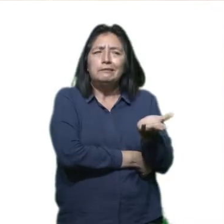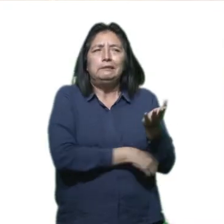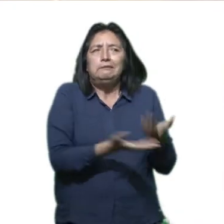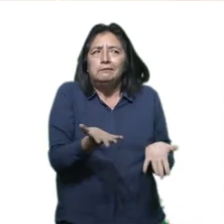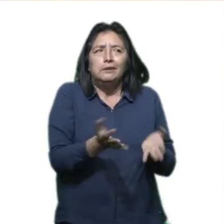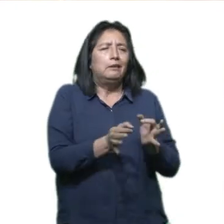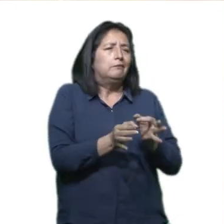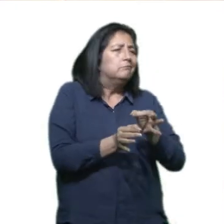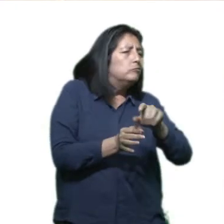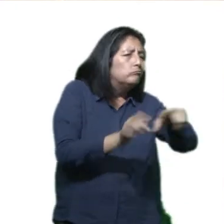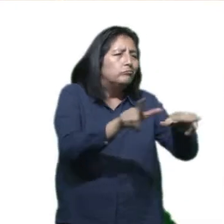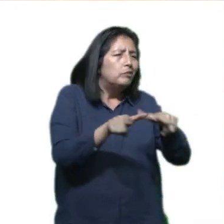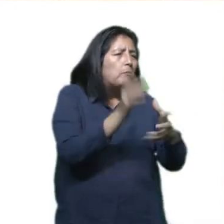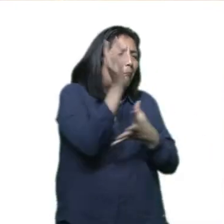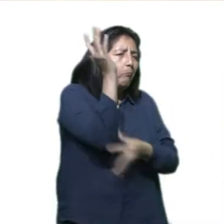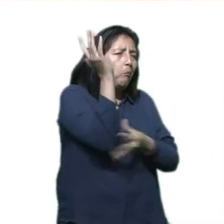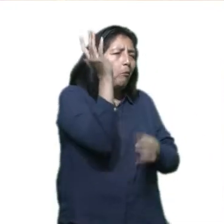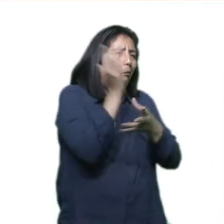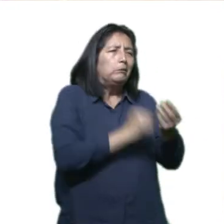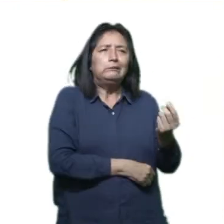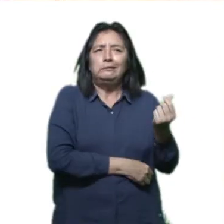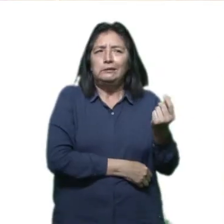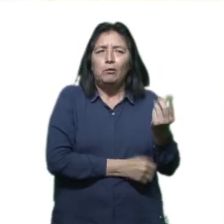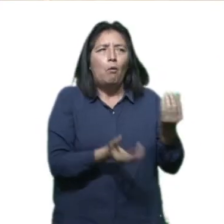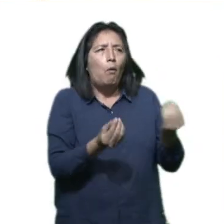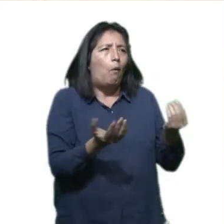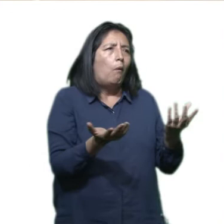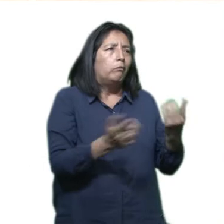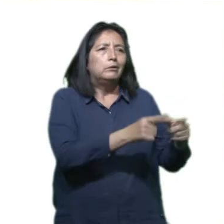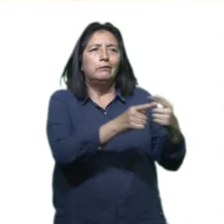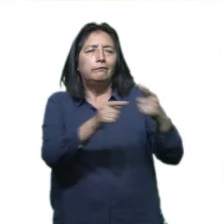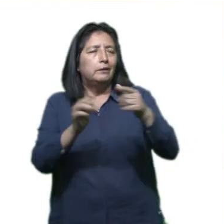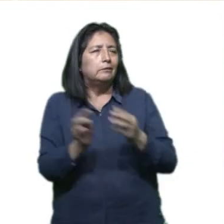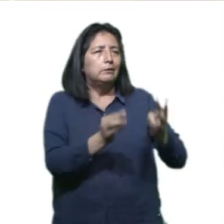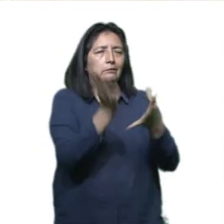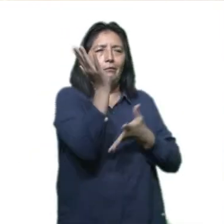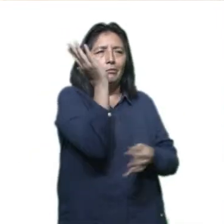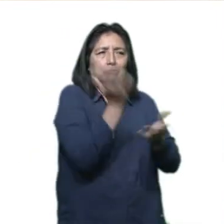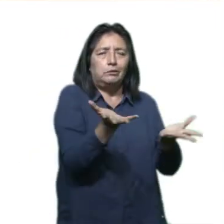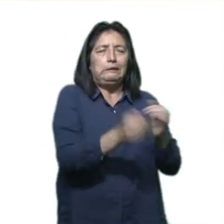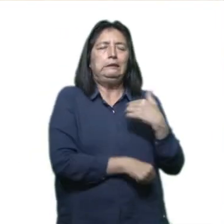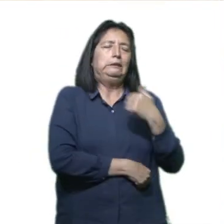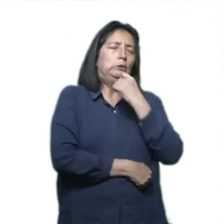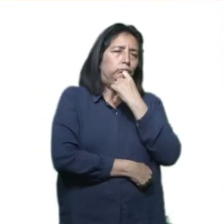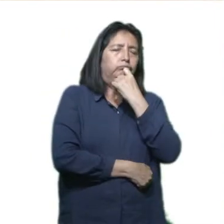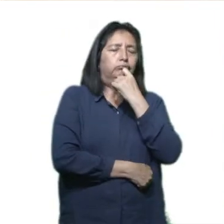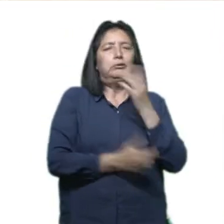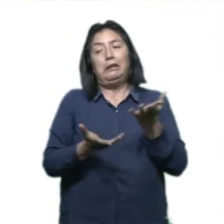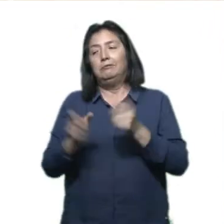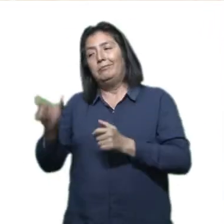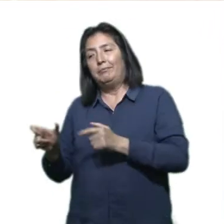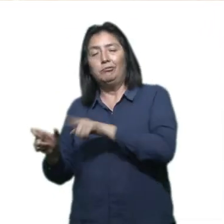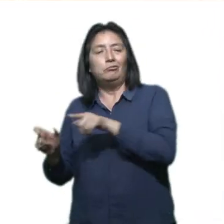bueno, ¿qué distritos son pobres, pobres monetariamente o multidimensionalmente? Y